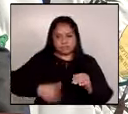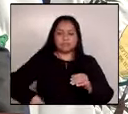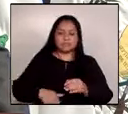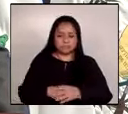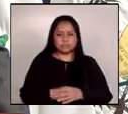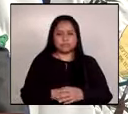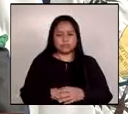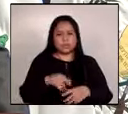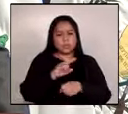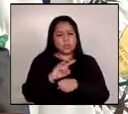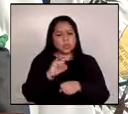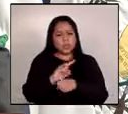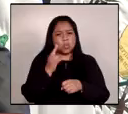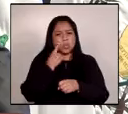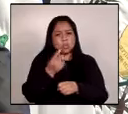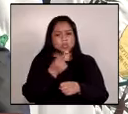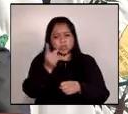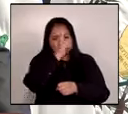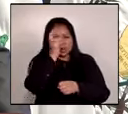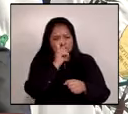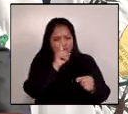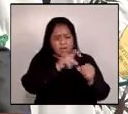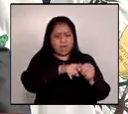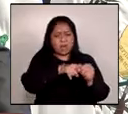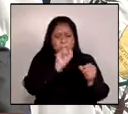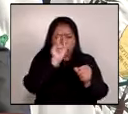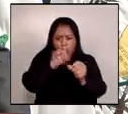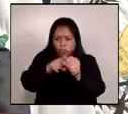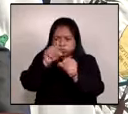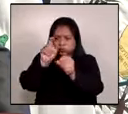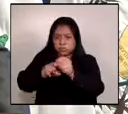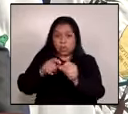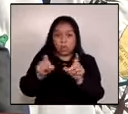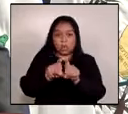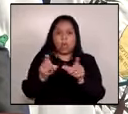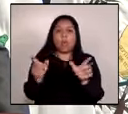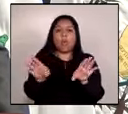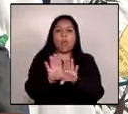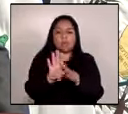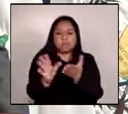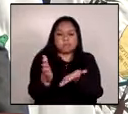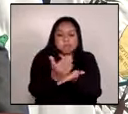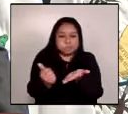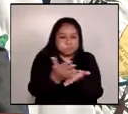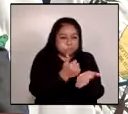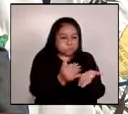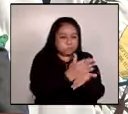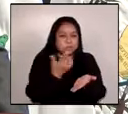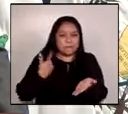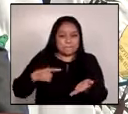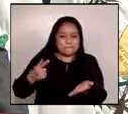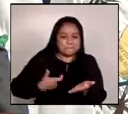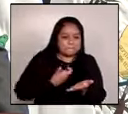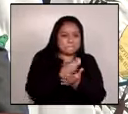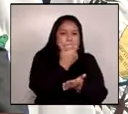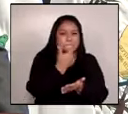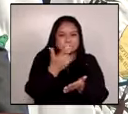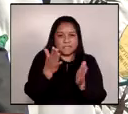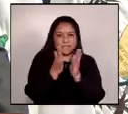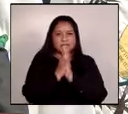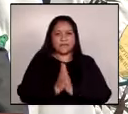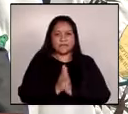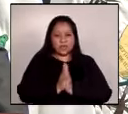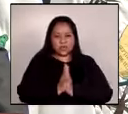usando las plazas de trabajo como botín para el pago de favores del gobierno de